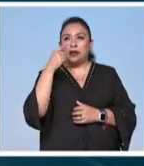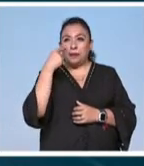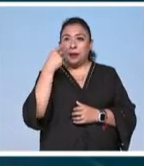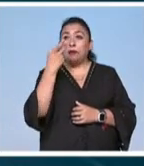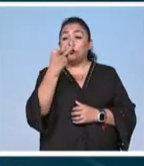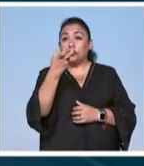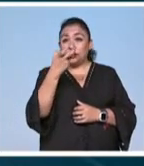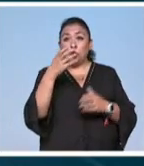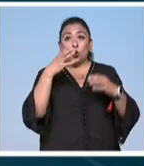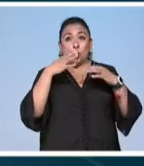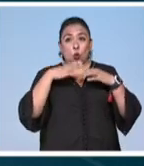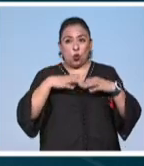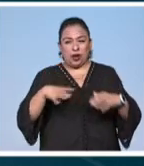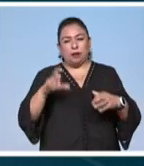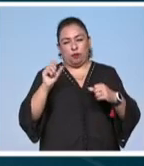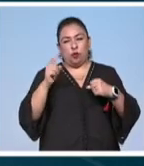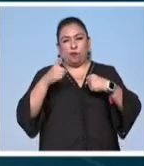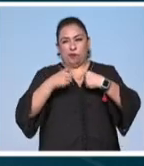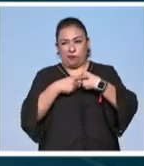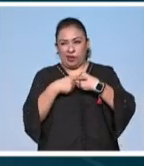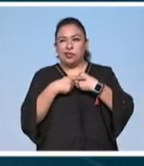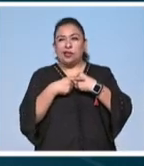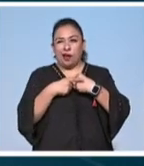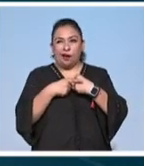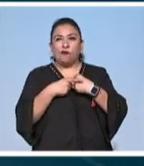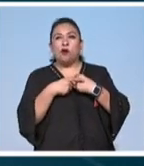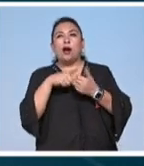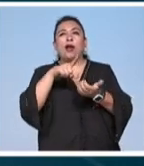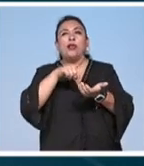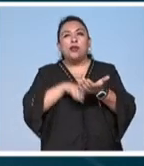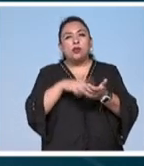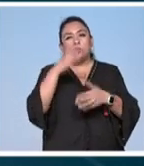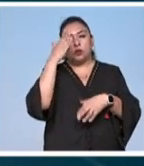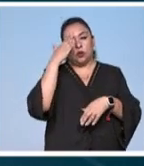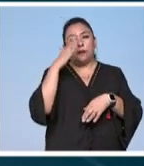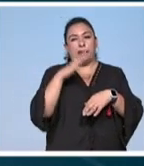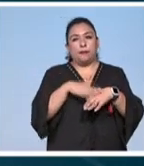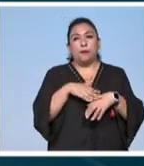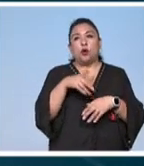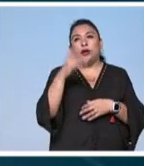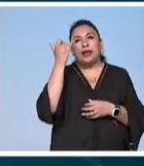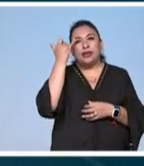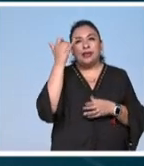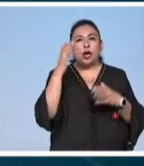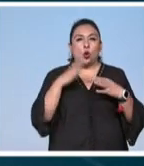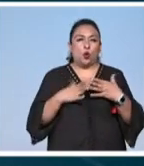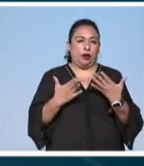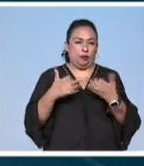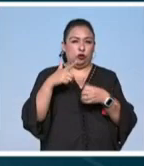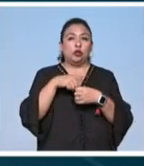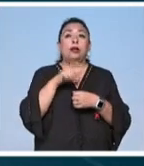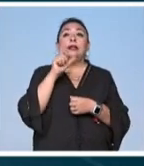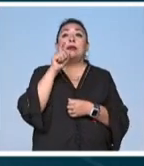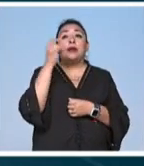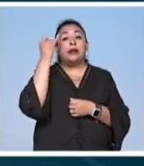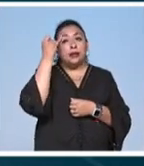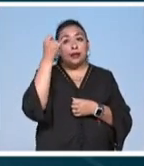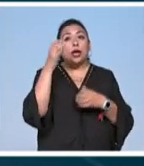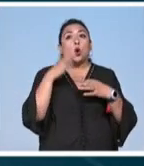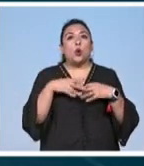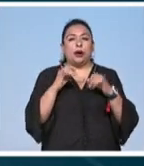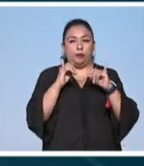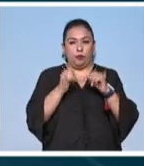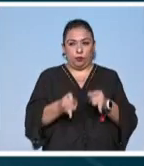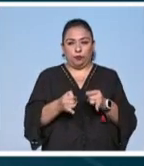precisamente eso el cuerpo como metáfora y como depositario de la memoria como idea de cuerpo social pero también como idea de cuerpo